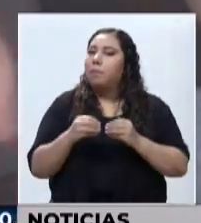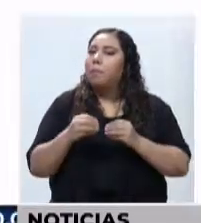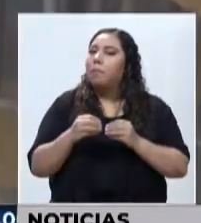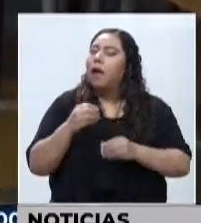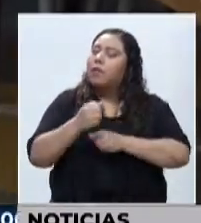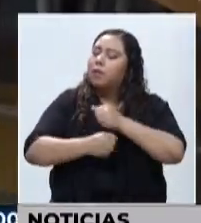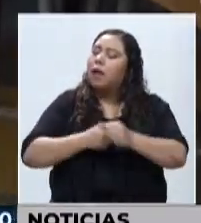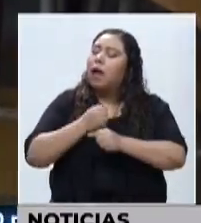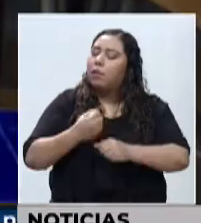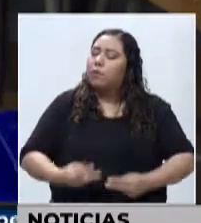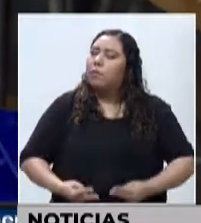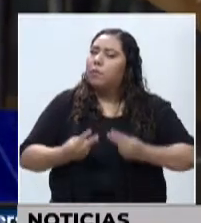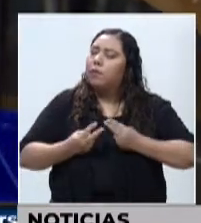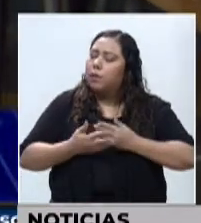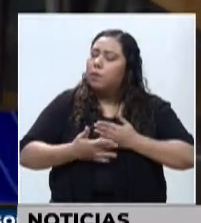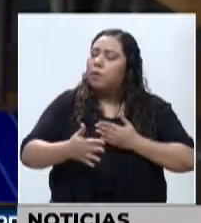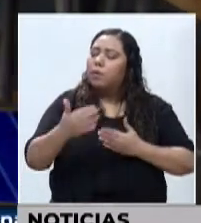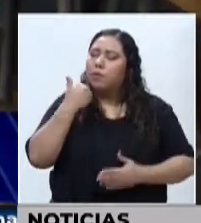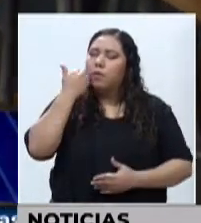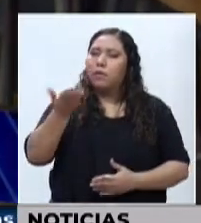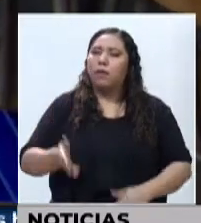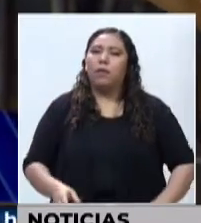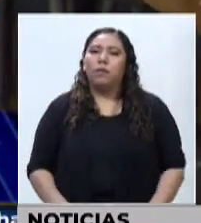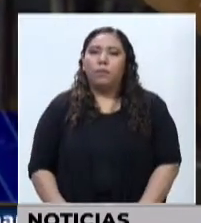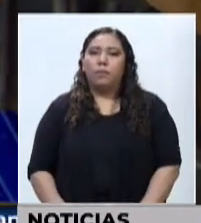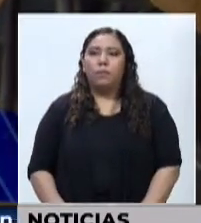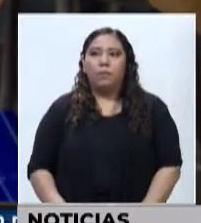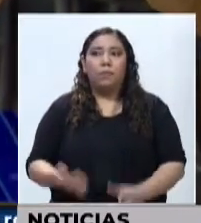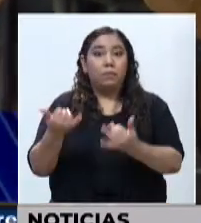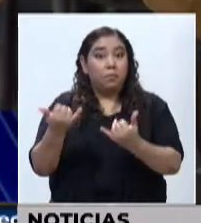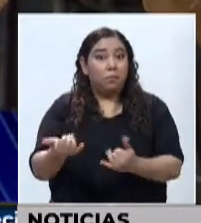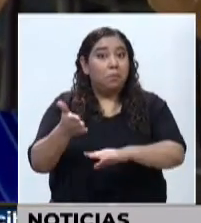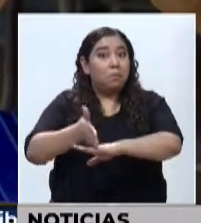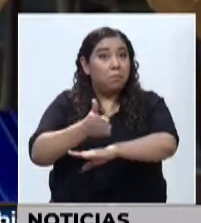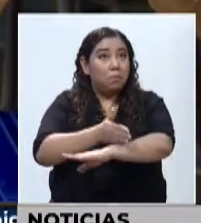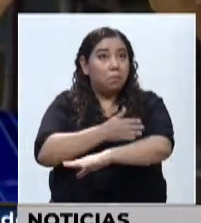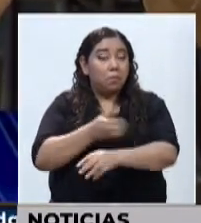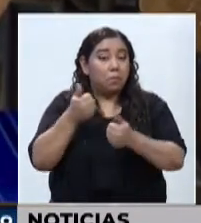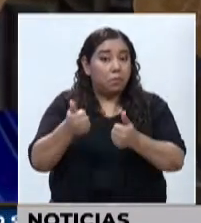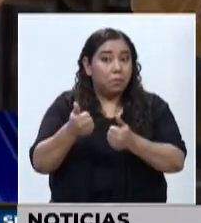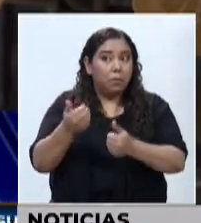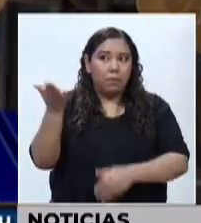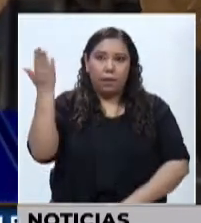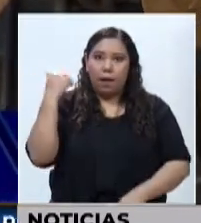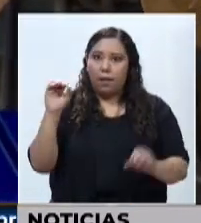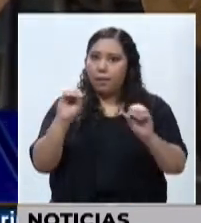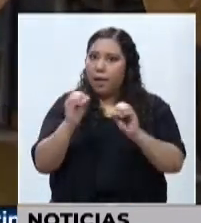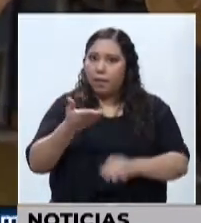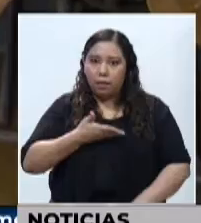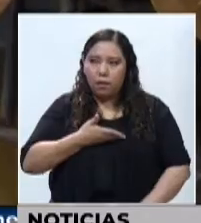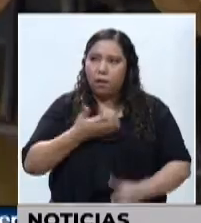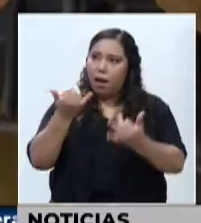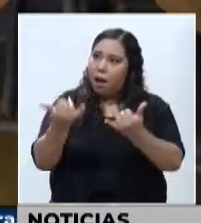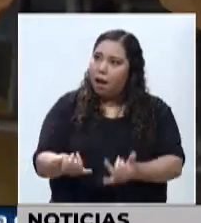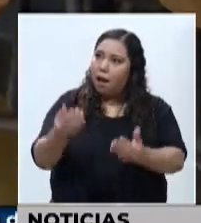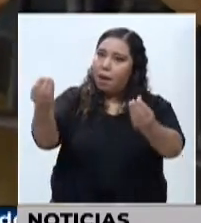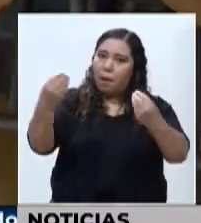como le dije. Un avance que no lo teníamos y ya ahorita ya llegó. Eso es